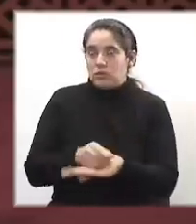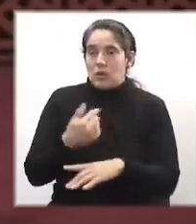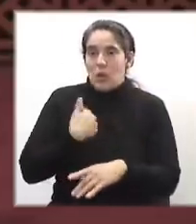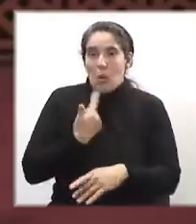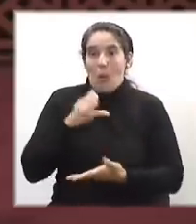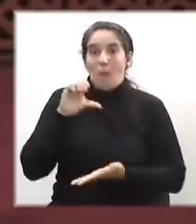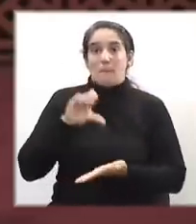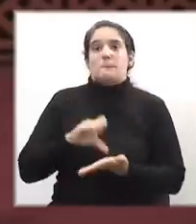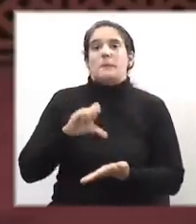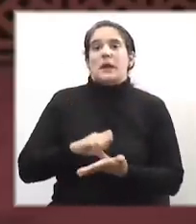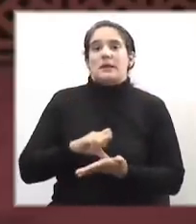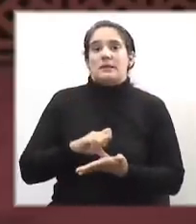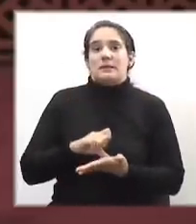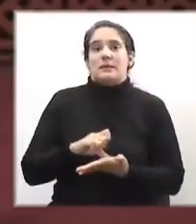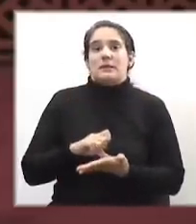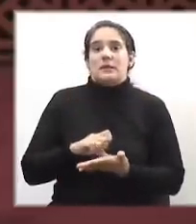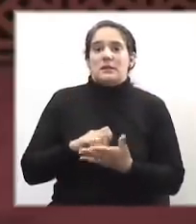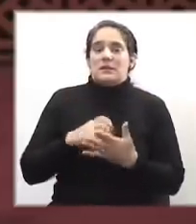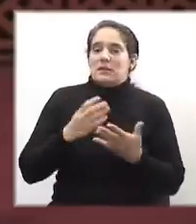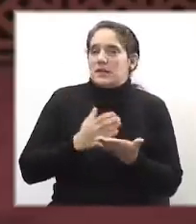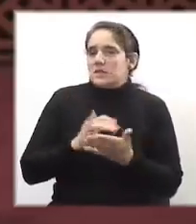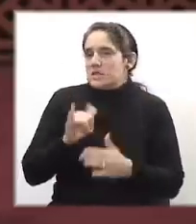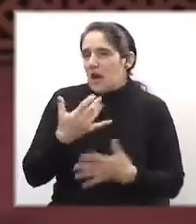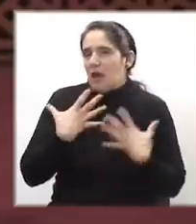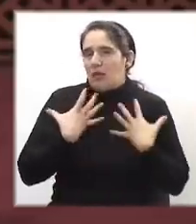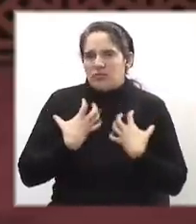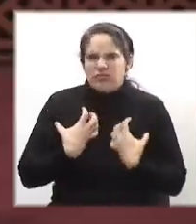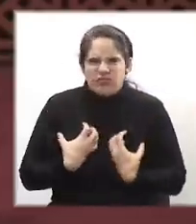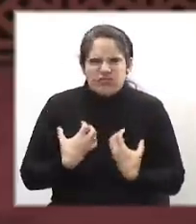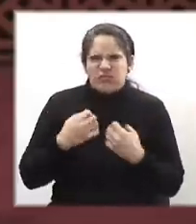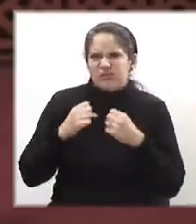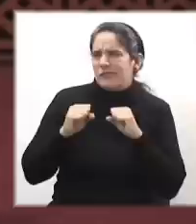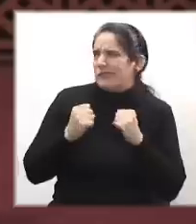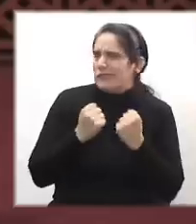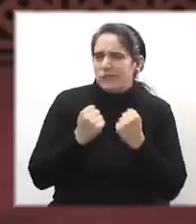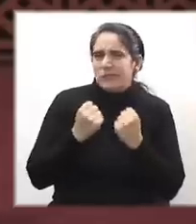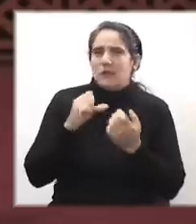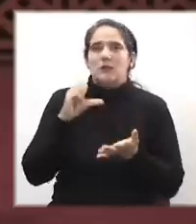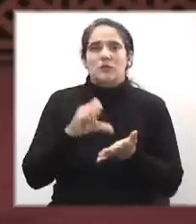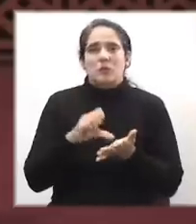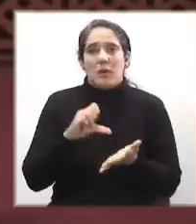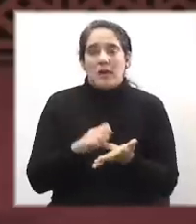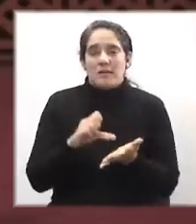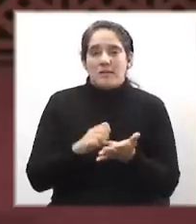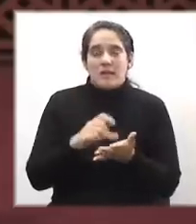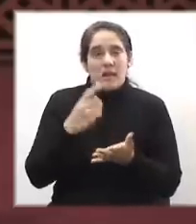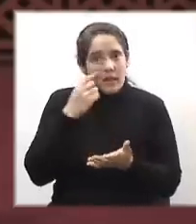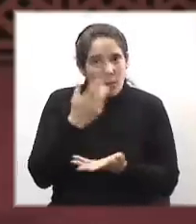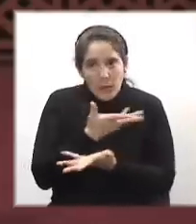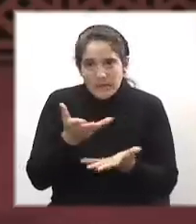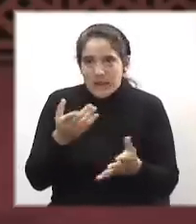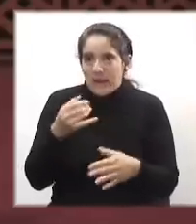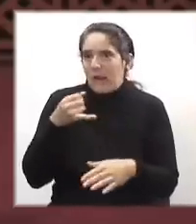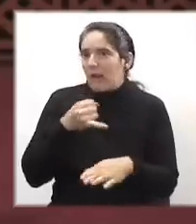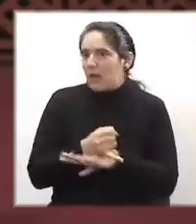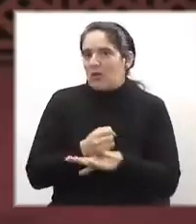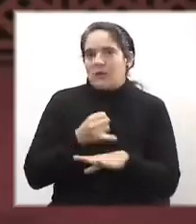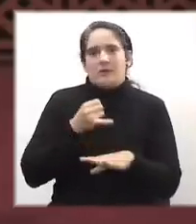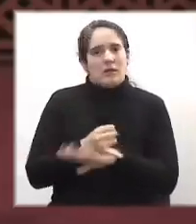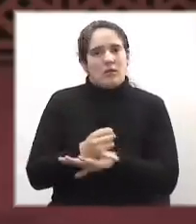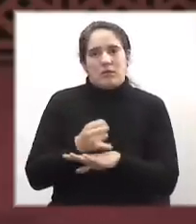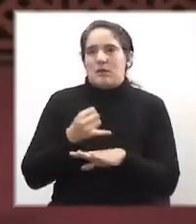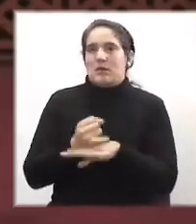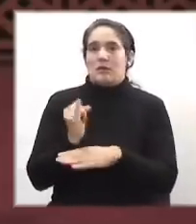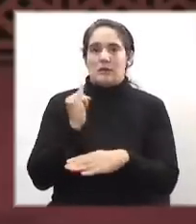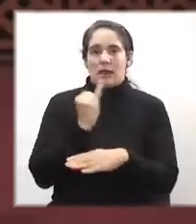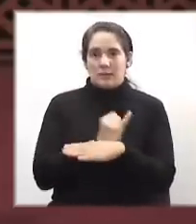país que vive en estado de excepción es un país que demuestra graves fallas en su institucionalidad.